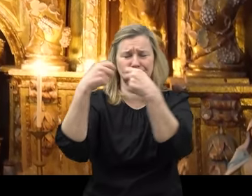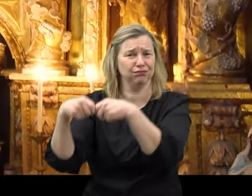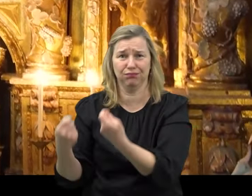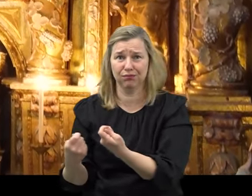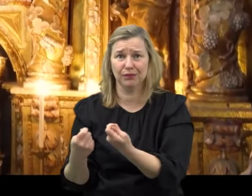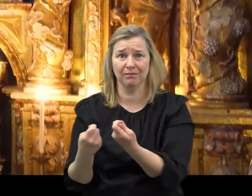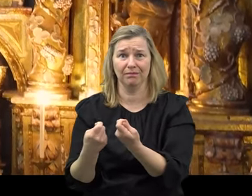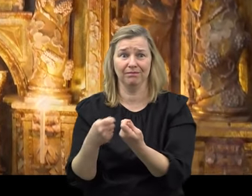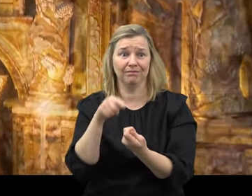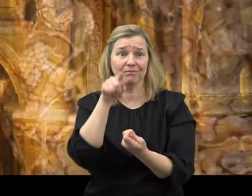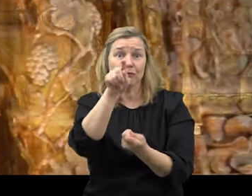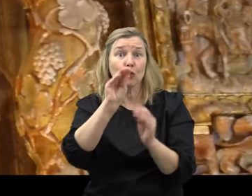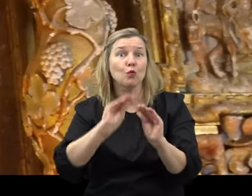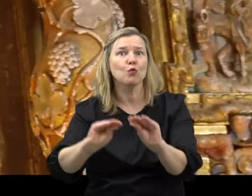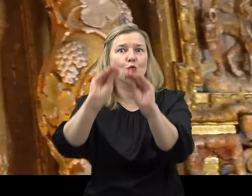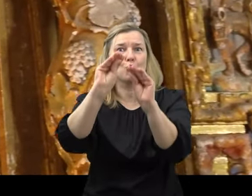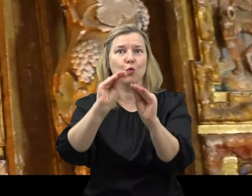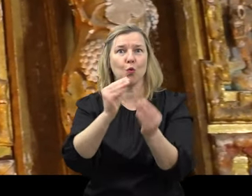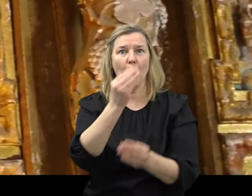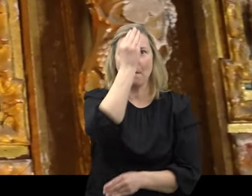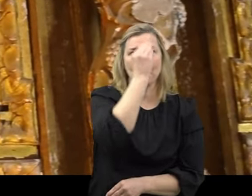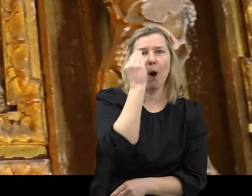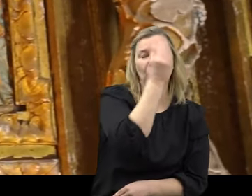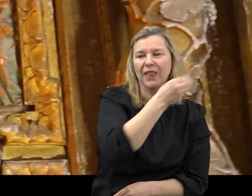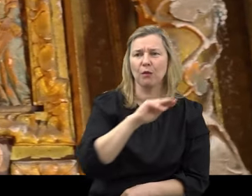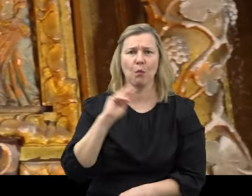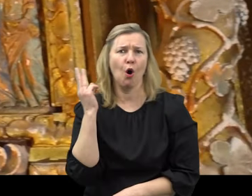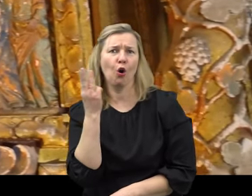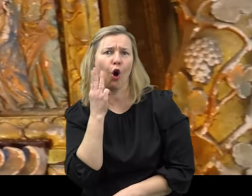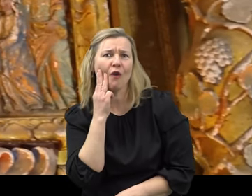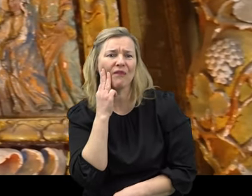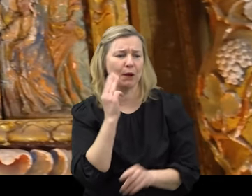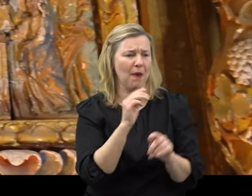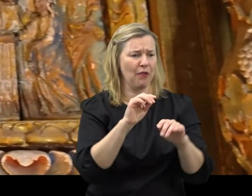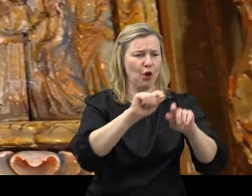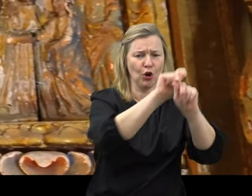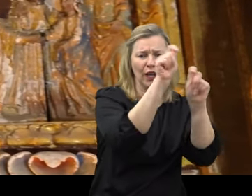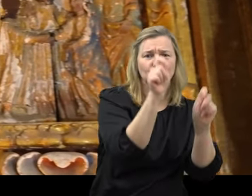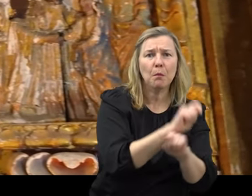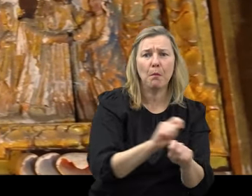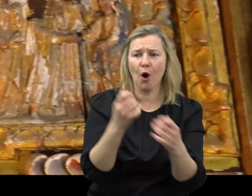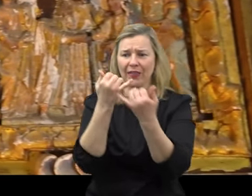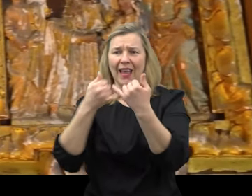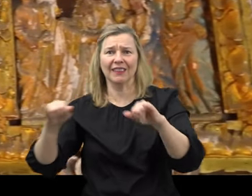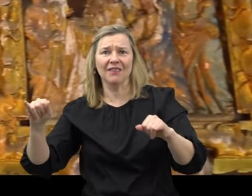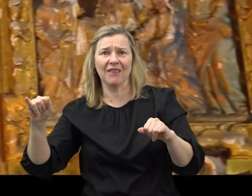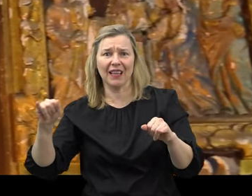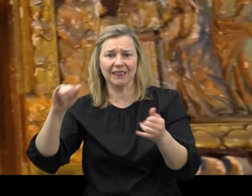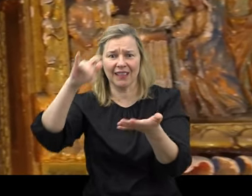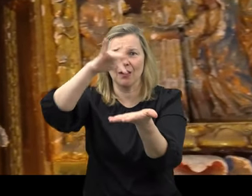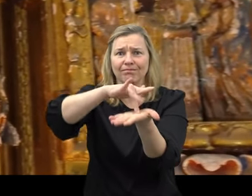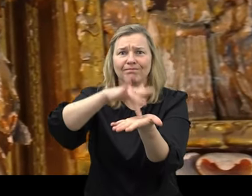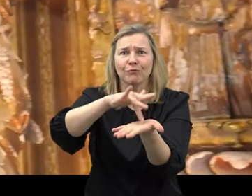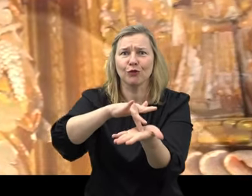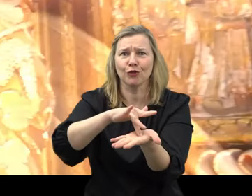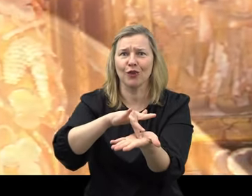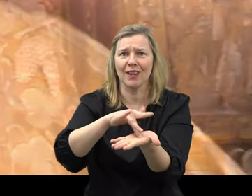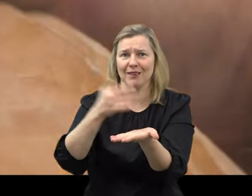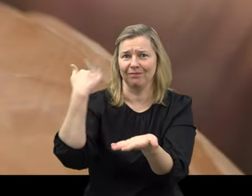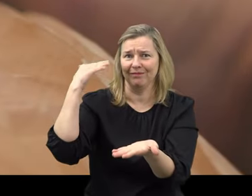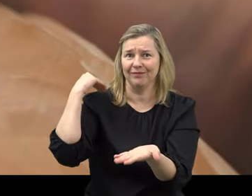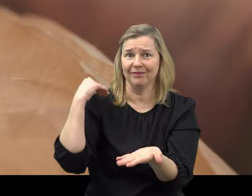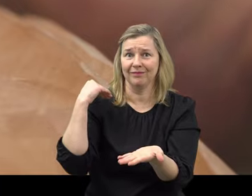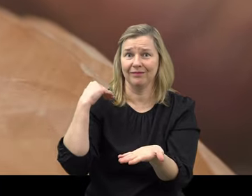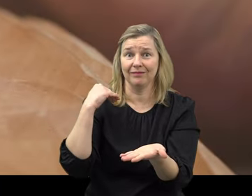ha sido testigo de vuestros bautismos, confirmaciones, alianzas y festividades. ¿Qué